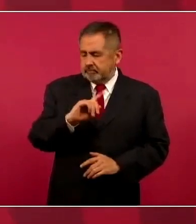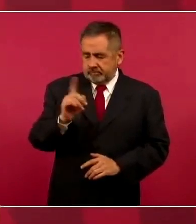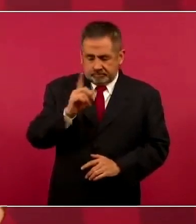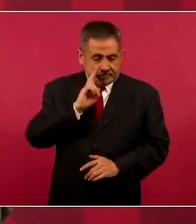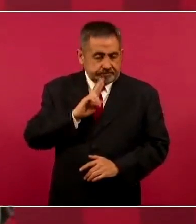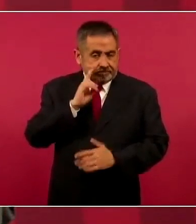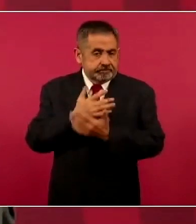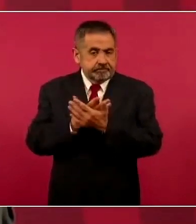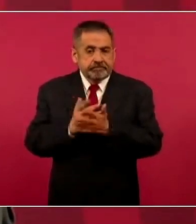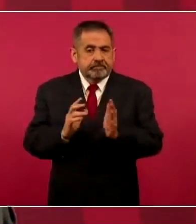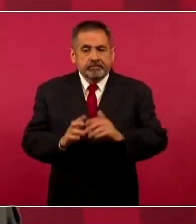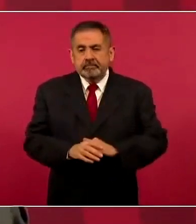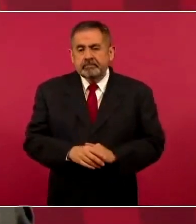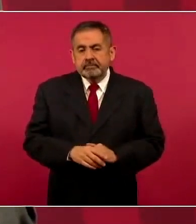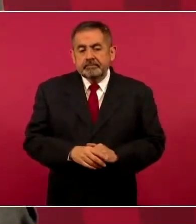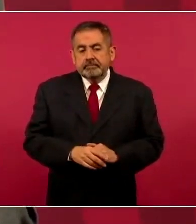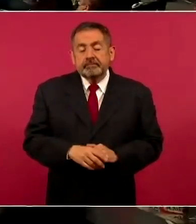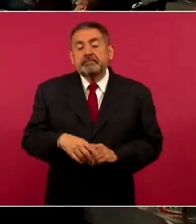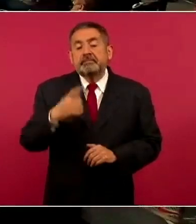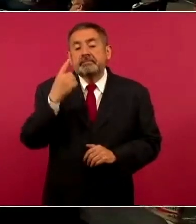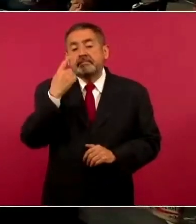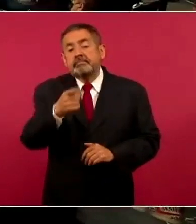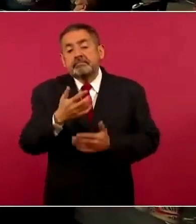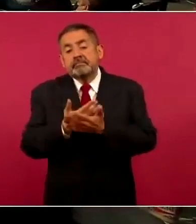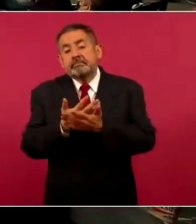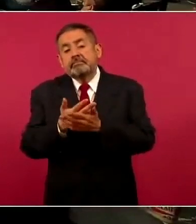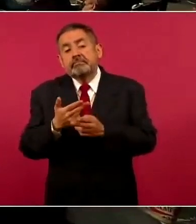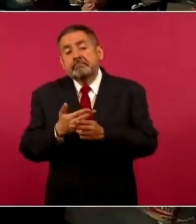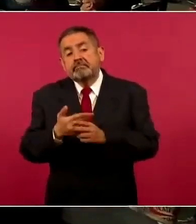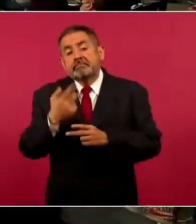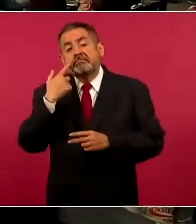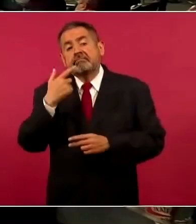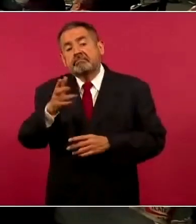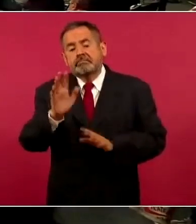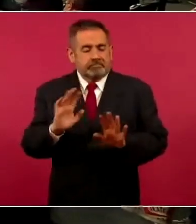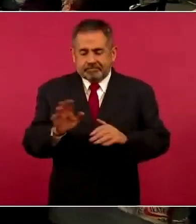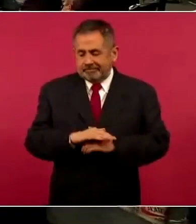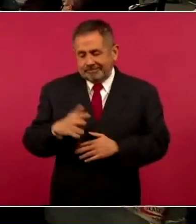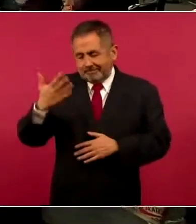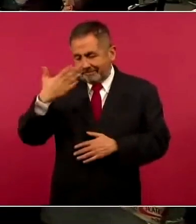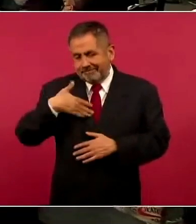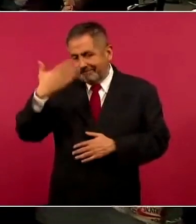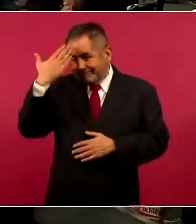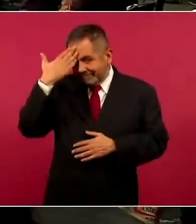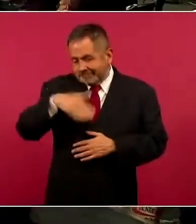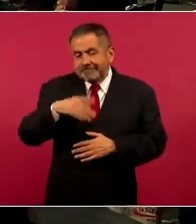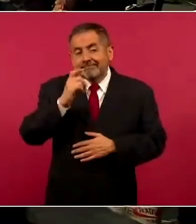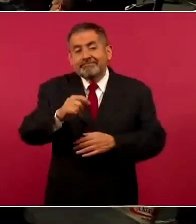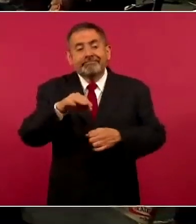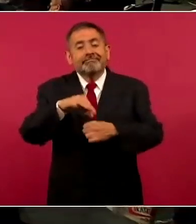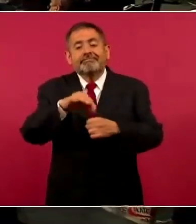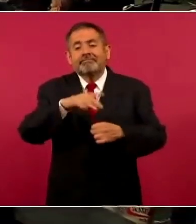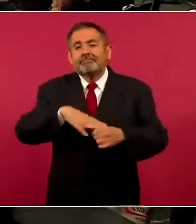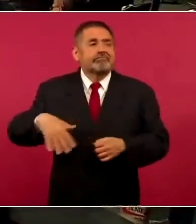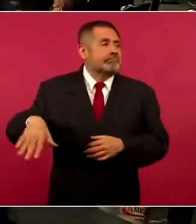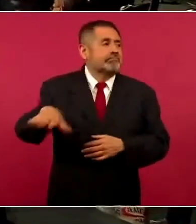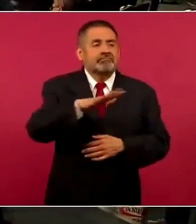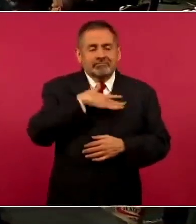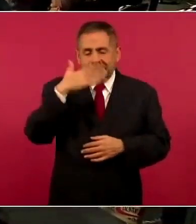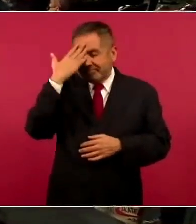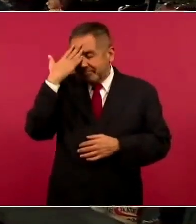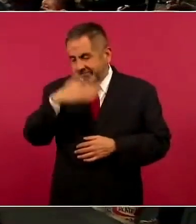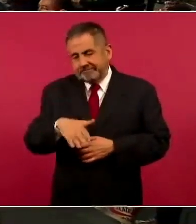que… No, no, ¿para qué espero? Si ya es de dominio público,